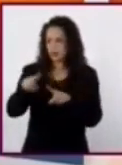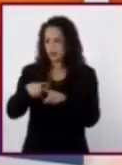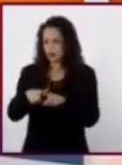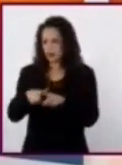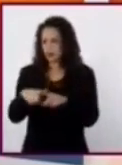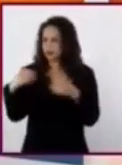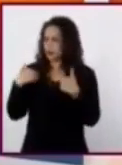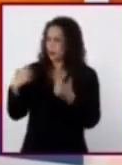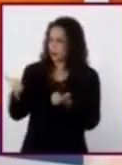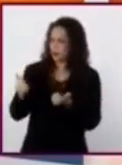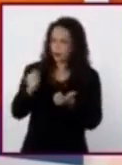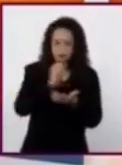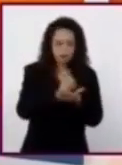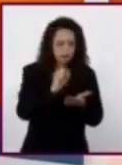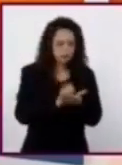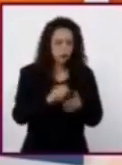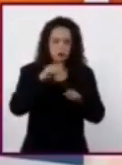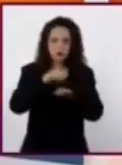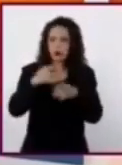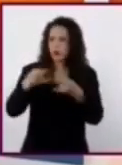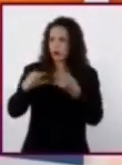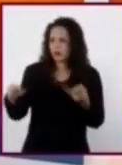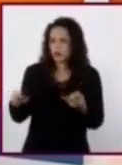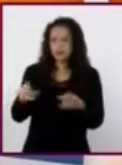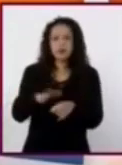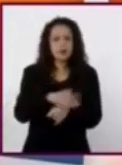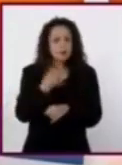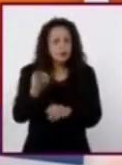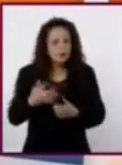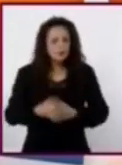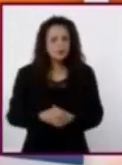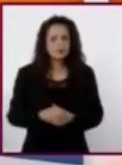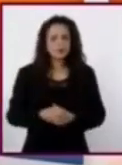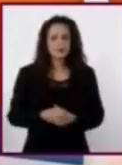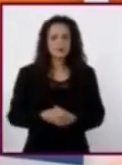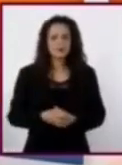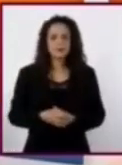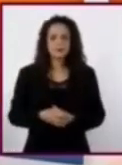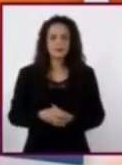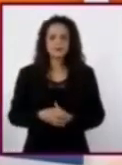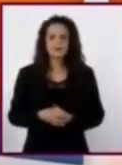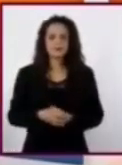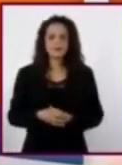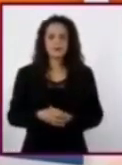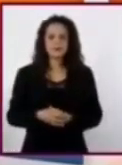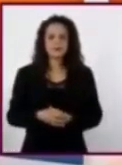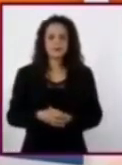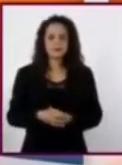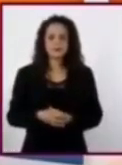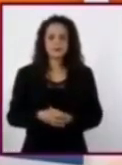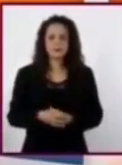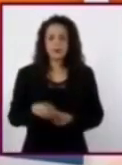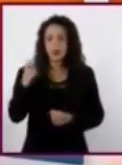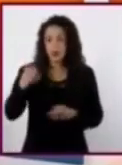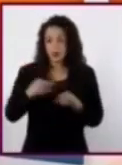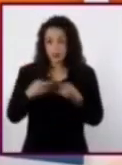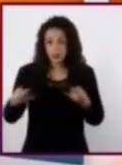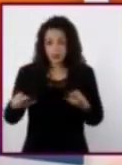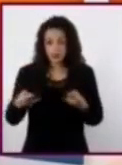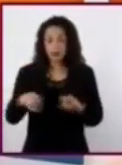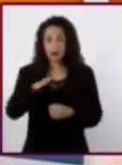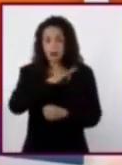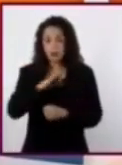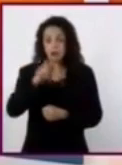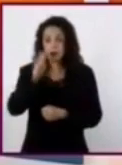interpretaciones de la historia? Las fuentes históricas constituyen la materia